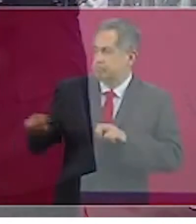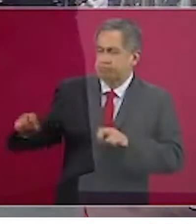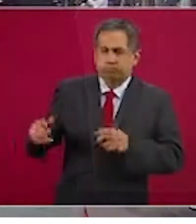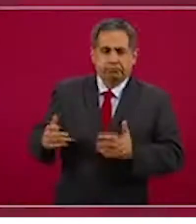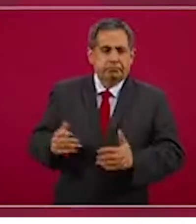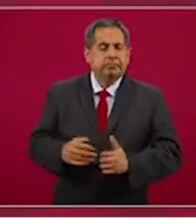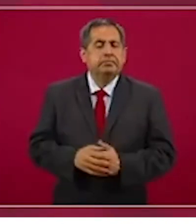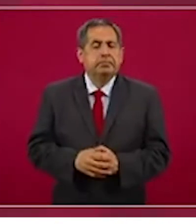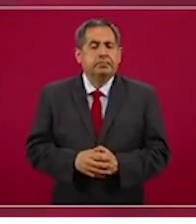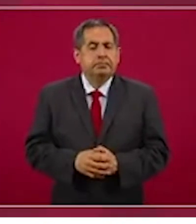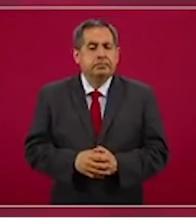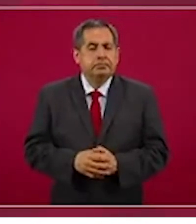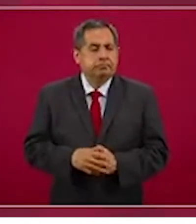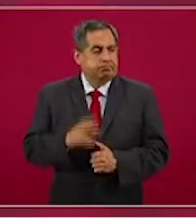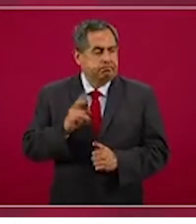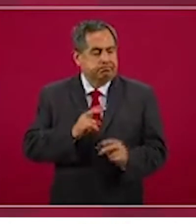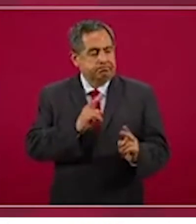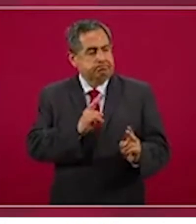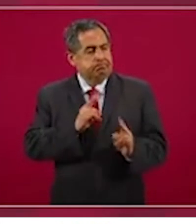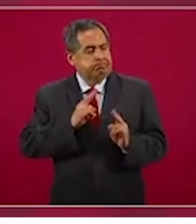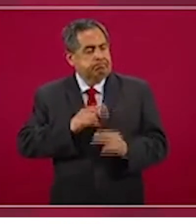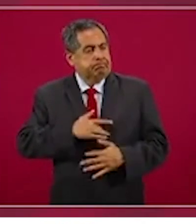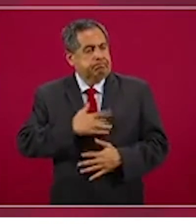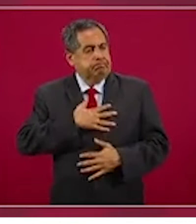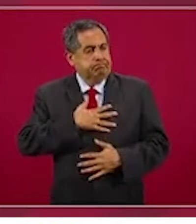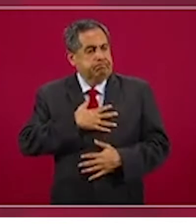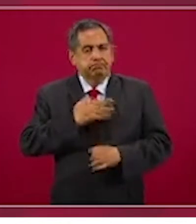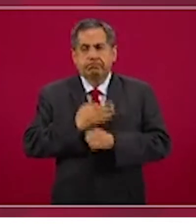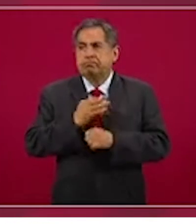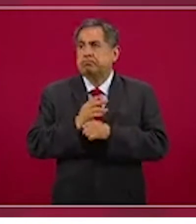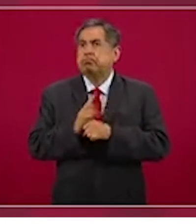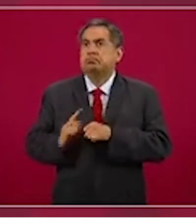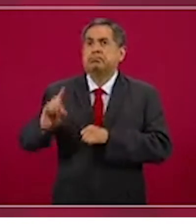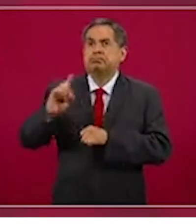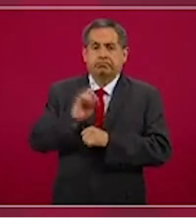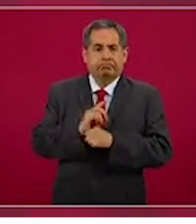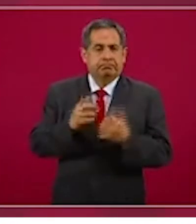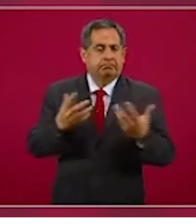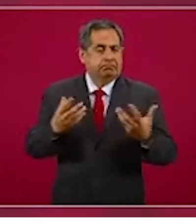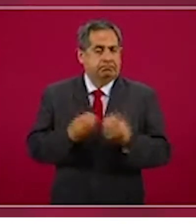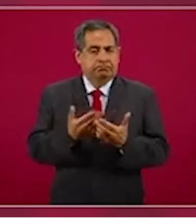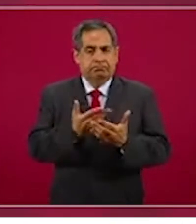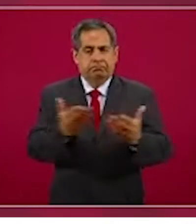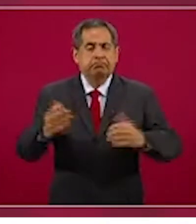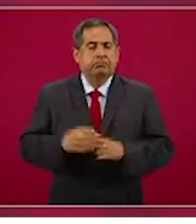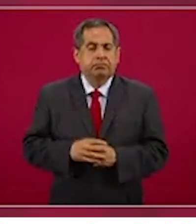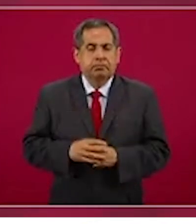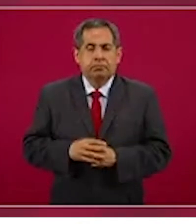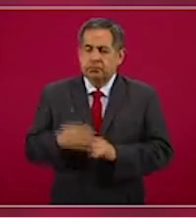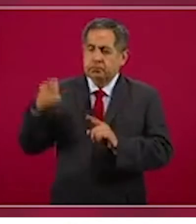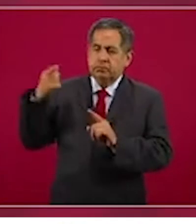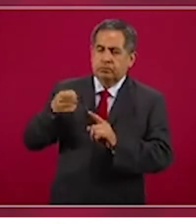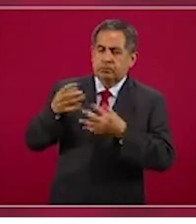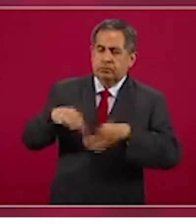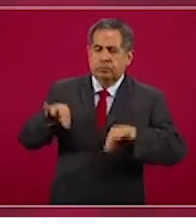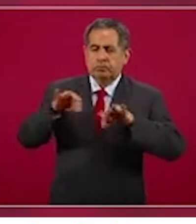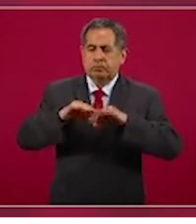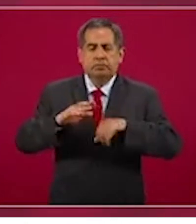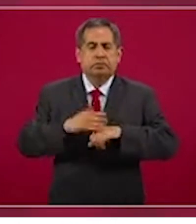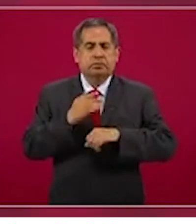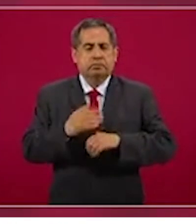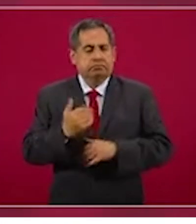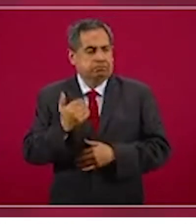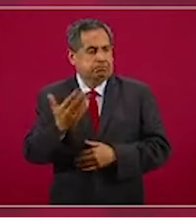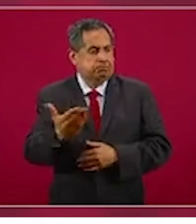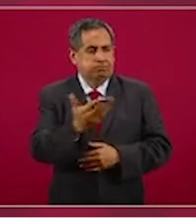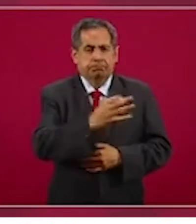Es un honor compartir este día con todos ustedes. Y empiezo por lo importante del día. Muchas